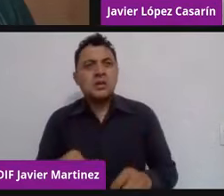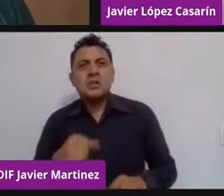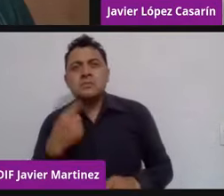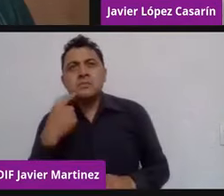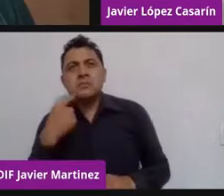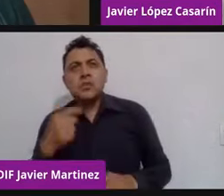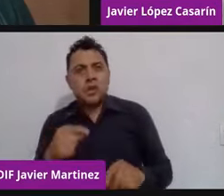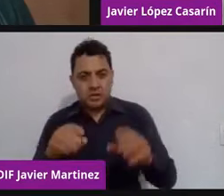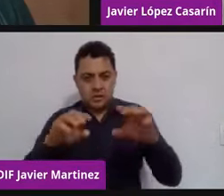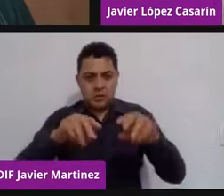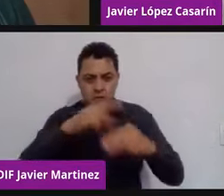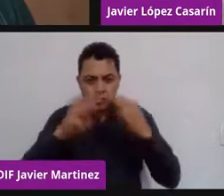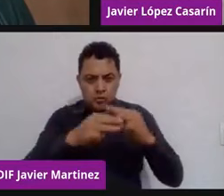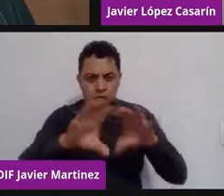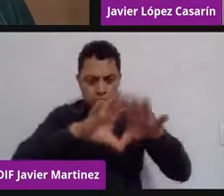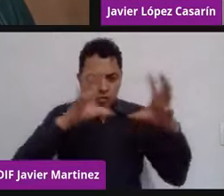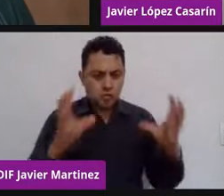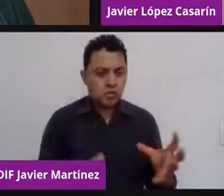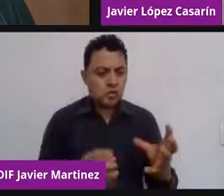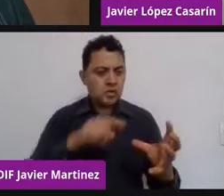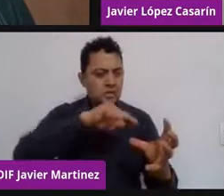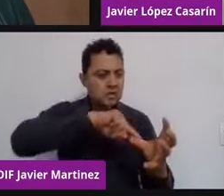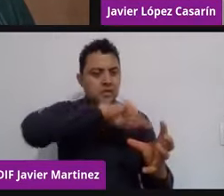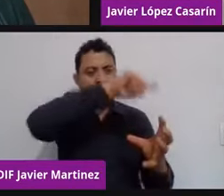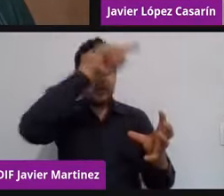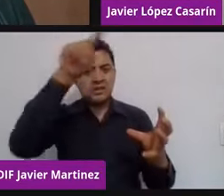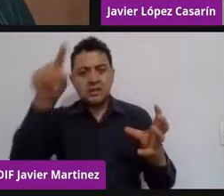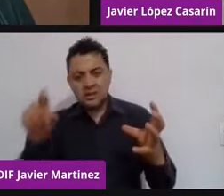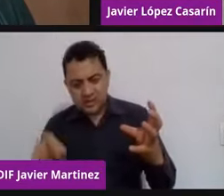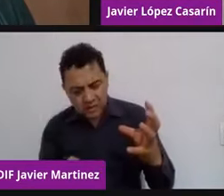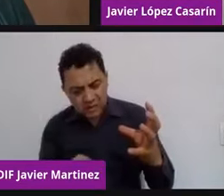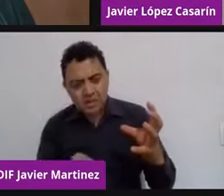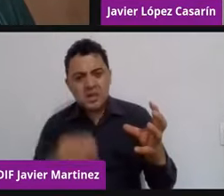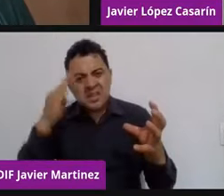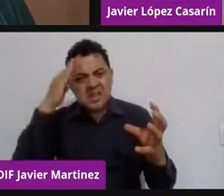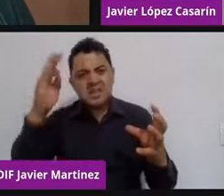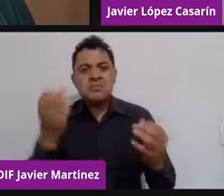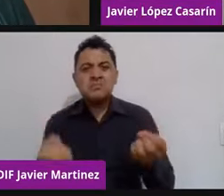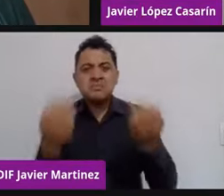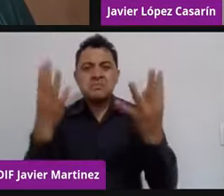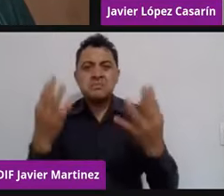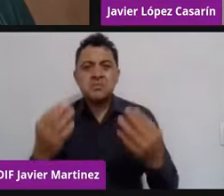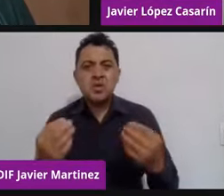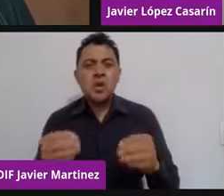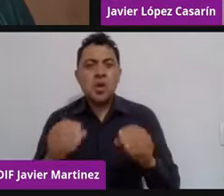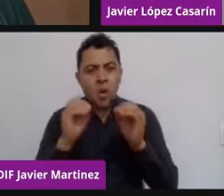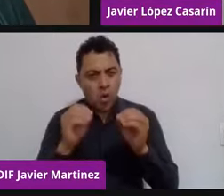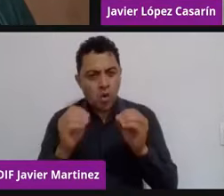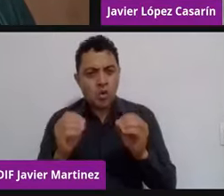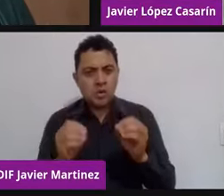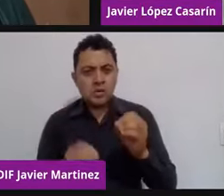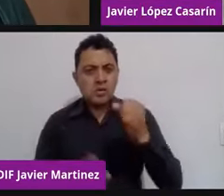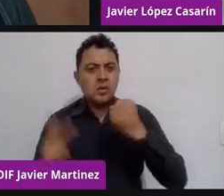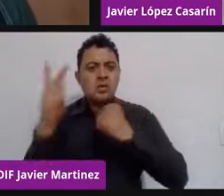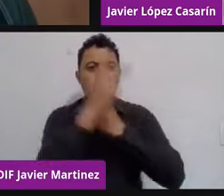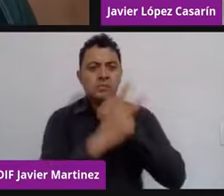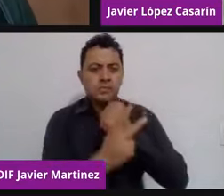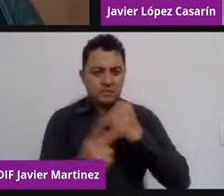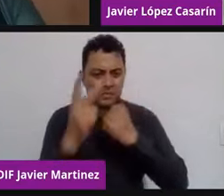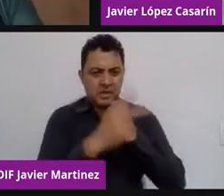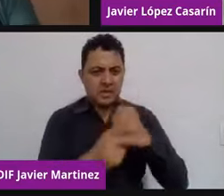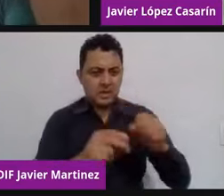que estamos hablando de lo que viene siendo el tiempo y las necesidades que vamos a ir cubriendo o los viajes intergalácticos o sea el turismo